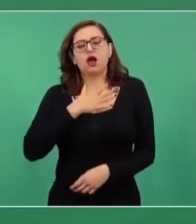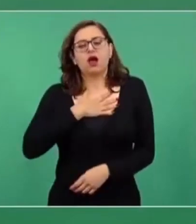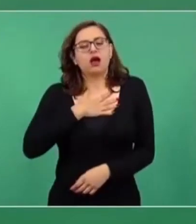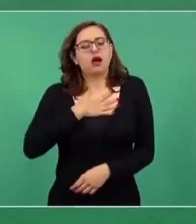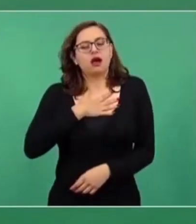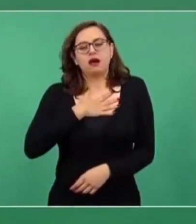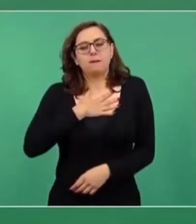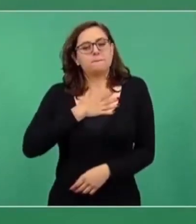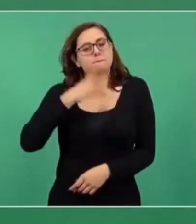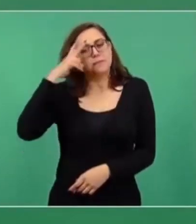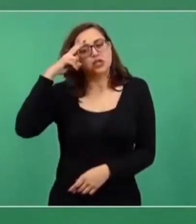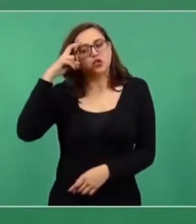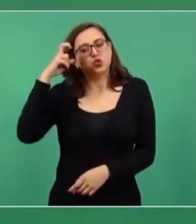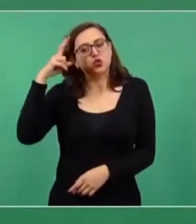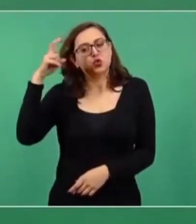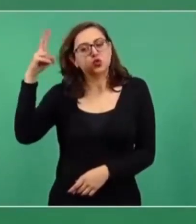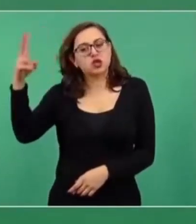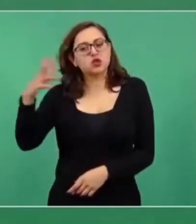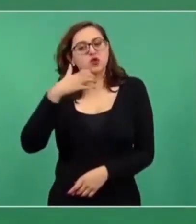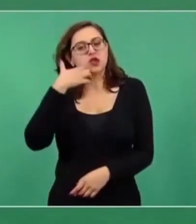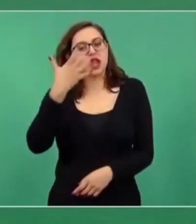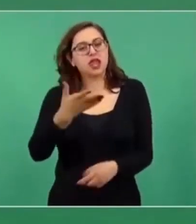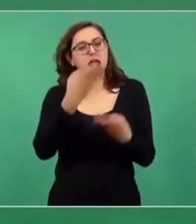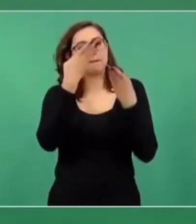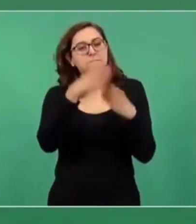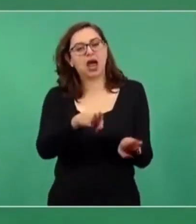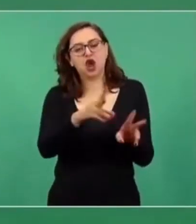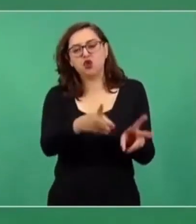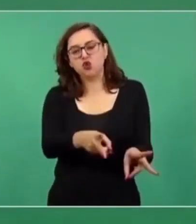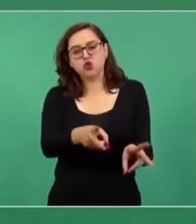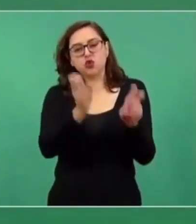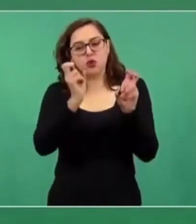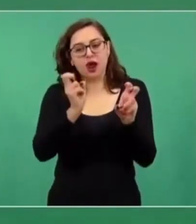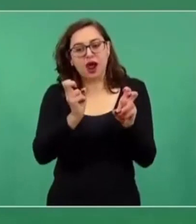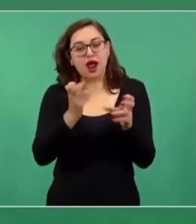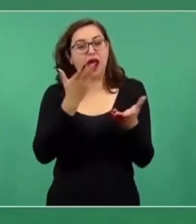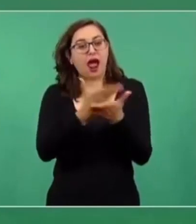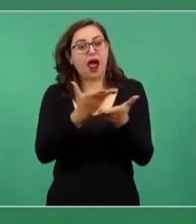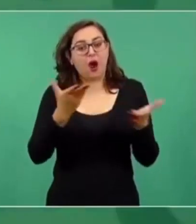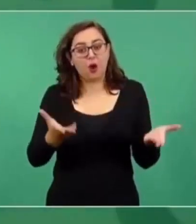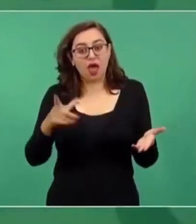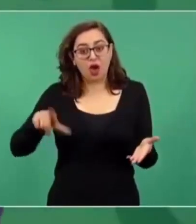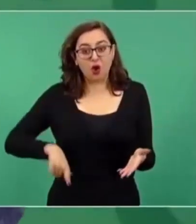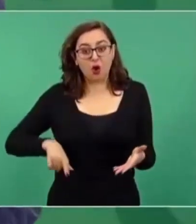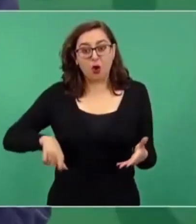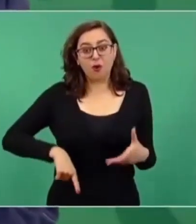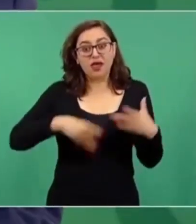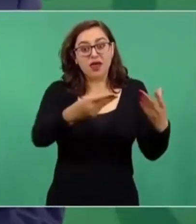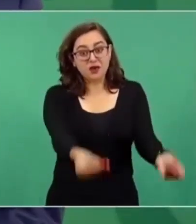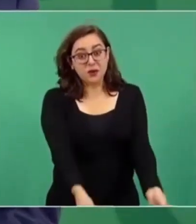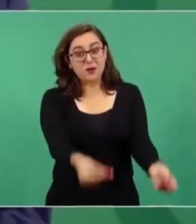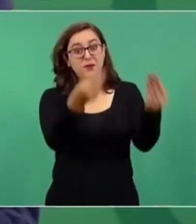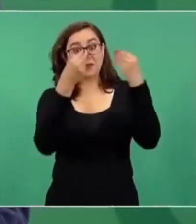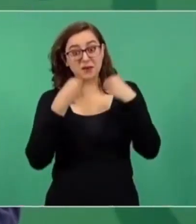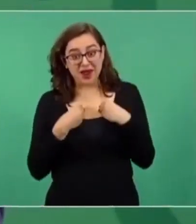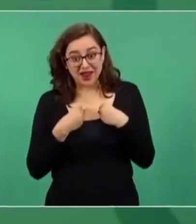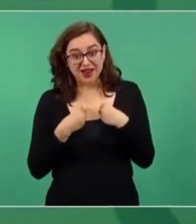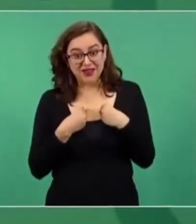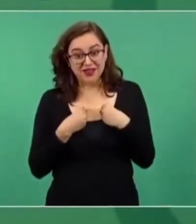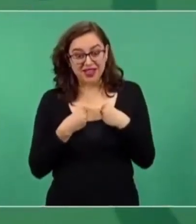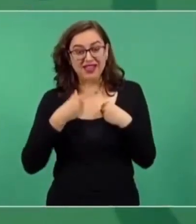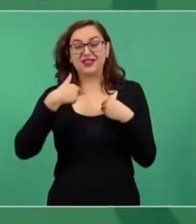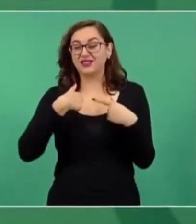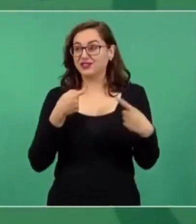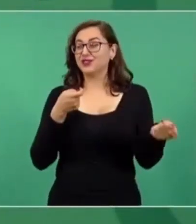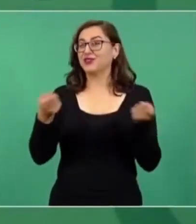Obrador dijo que el dinero es una tentación y no necesariamente significa felicidad, porque a veces es la perdición. Declaró